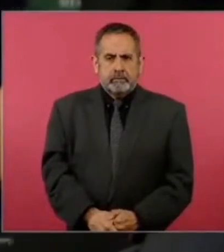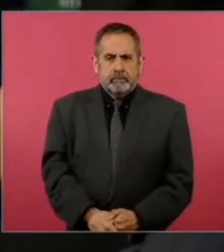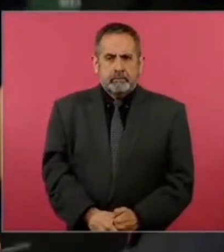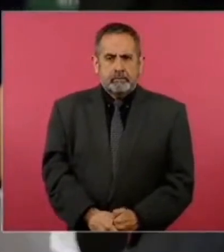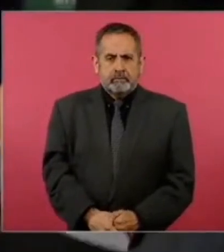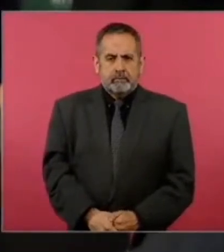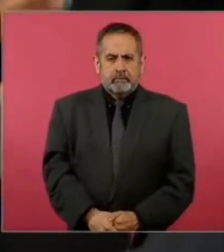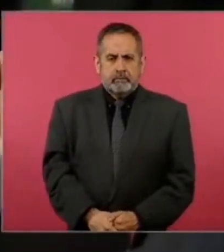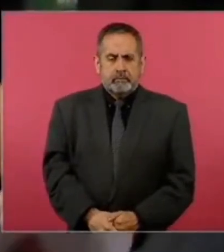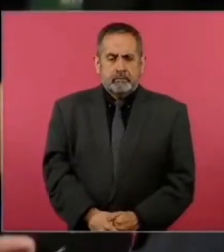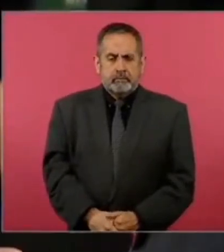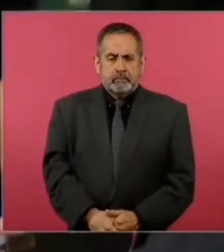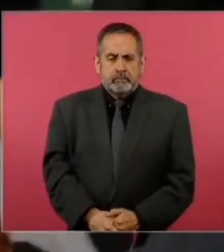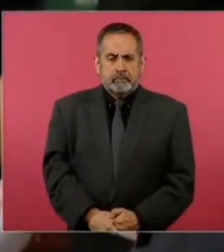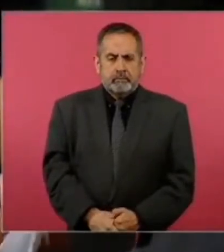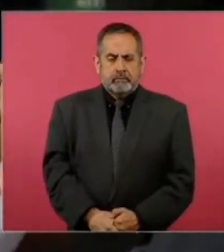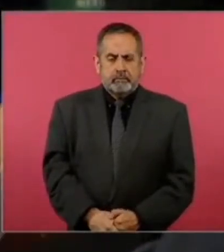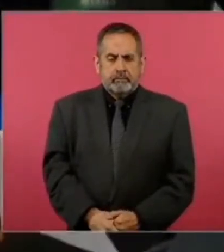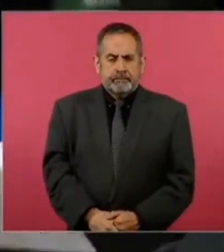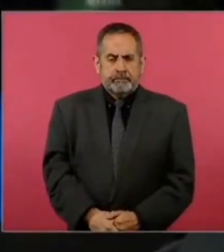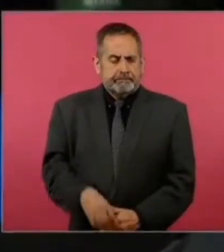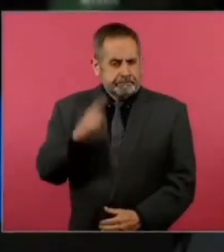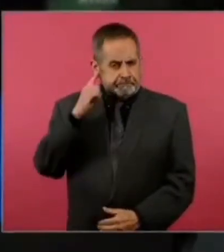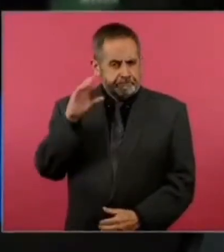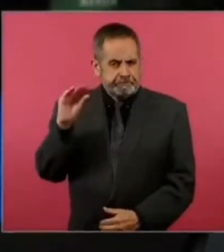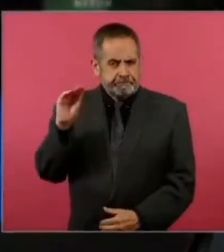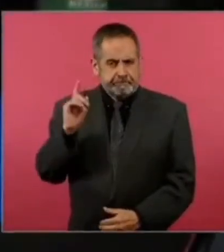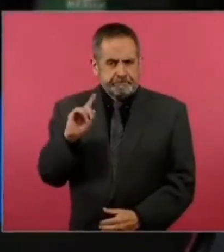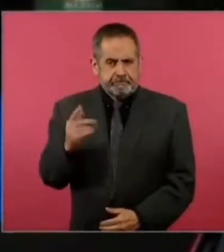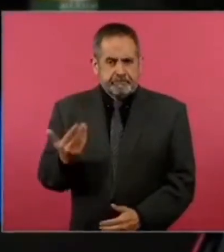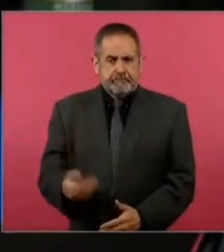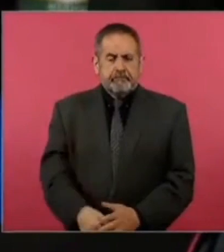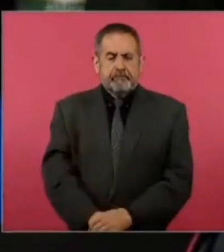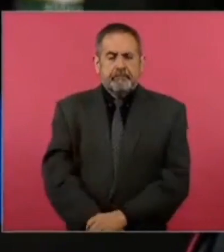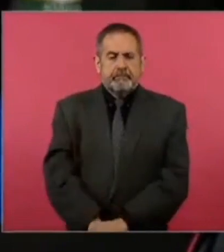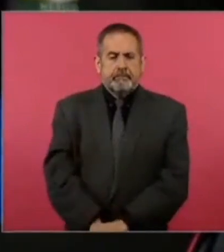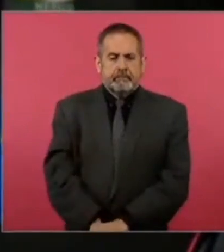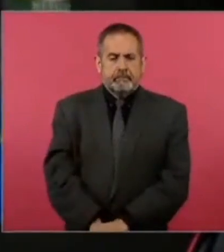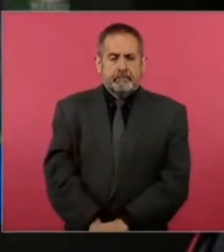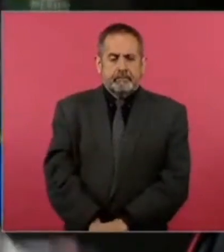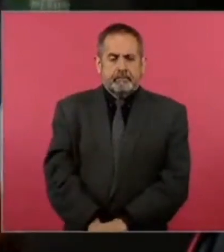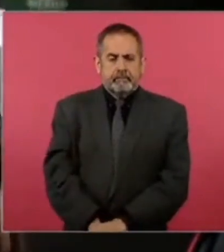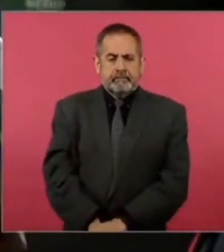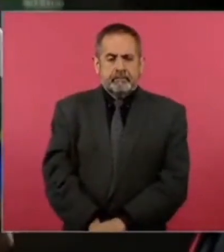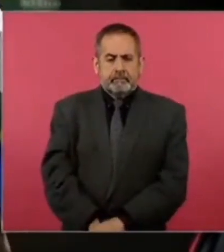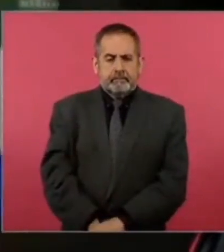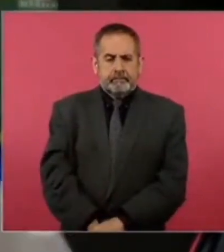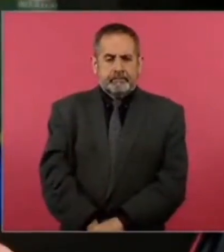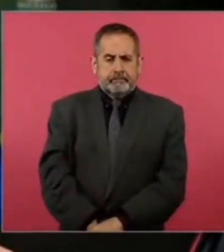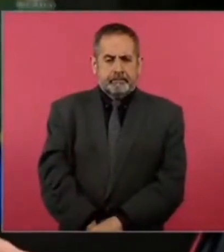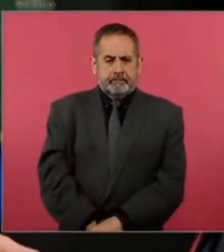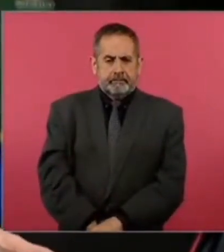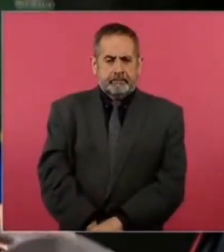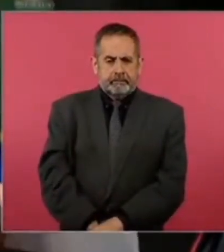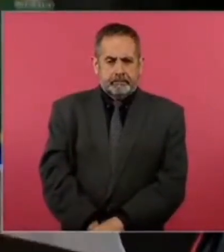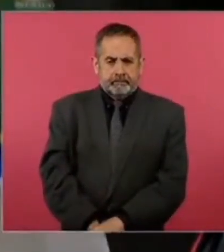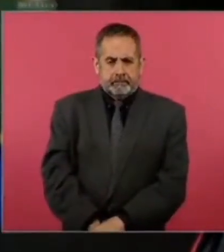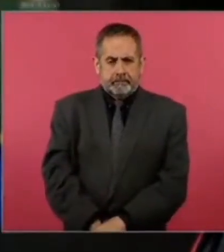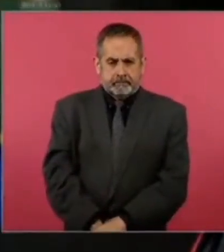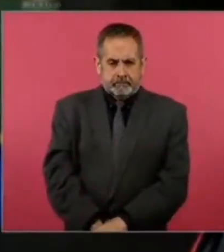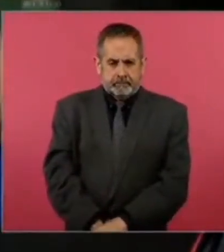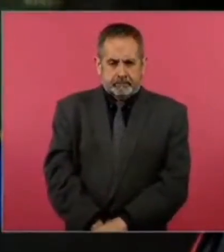usted, lo hacen un héroe y de pronto aparece en la campaña y la gira de Adán Augusto, y para mí eso me tumba completamente,